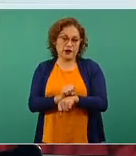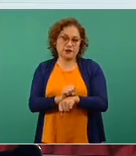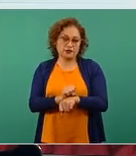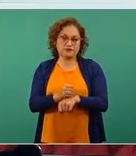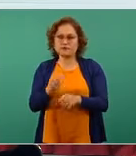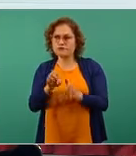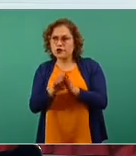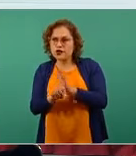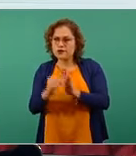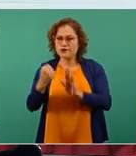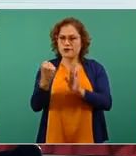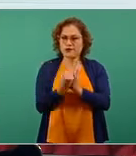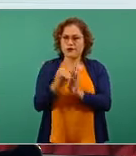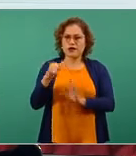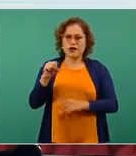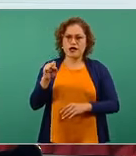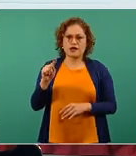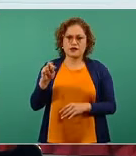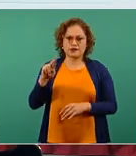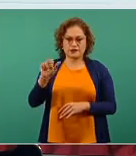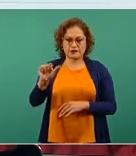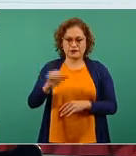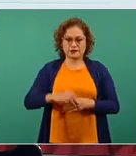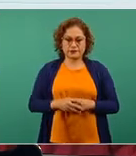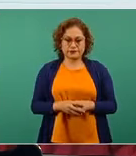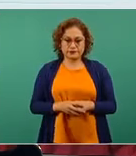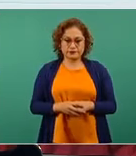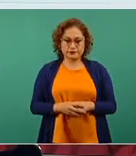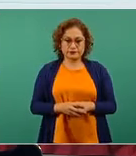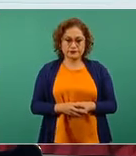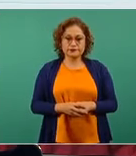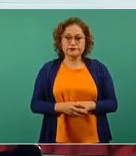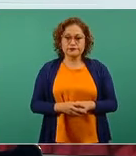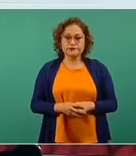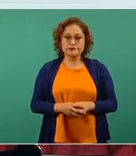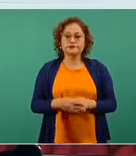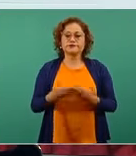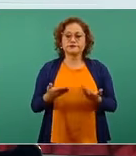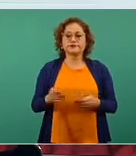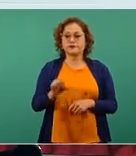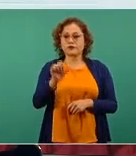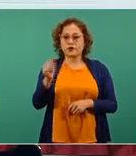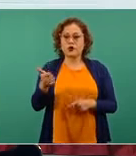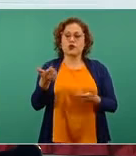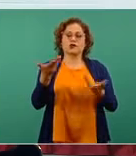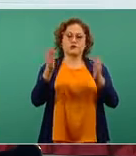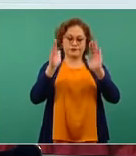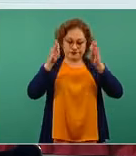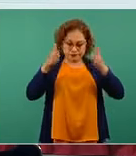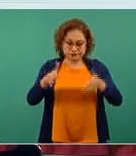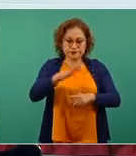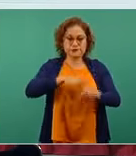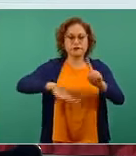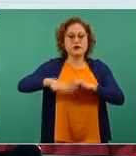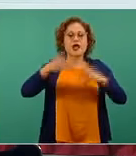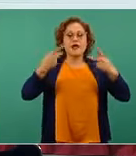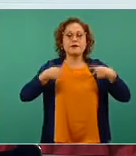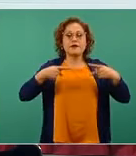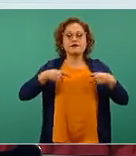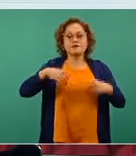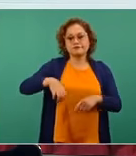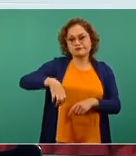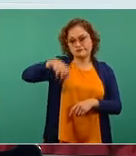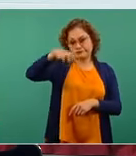vacuna de AstraZeneca. Por su parte, en personas adultas mayores de todo el país, esta semana, que estamos